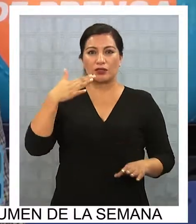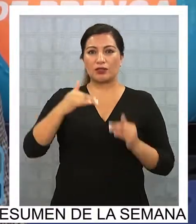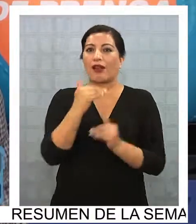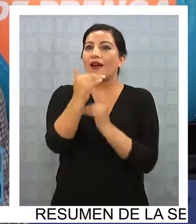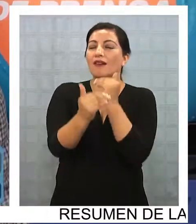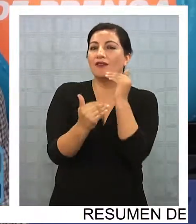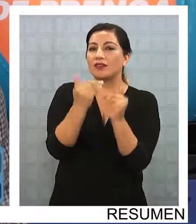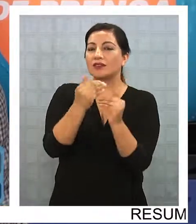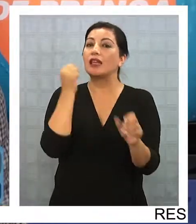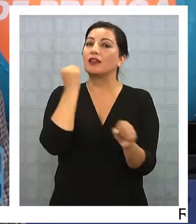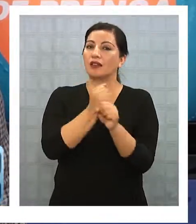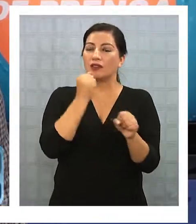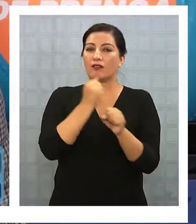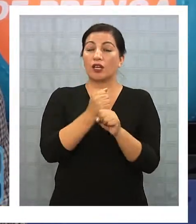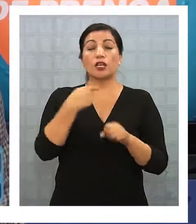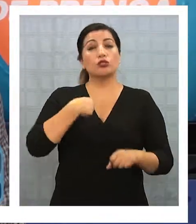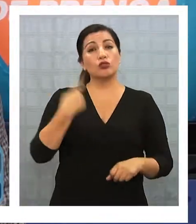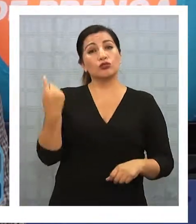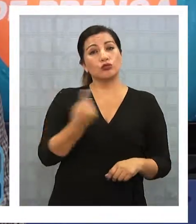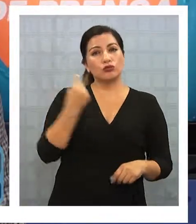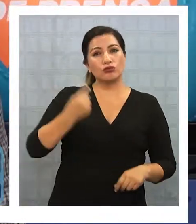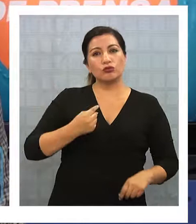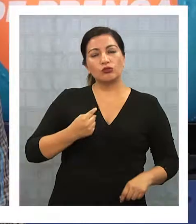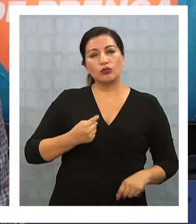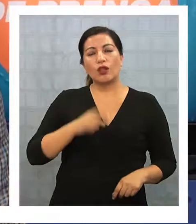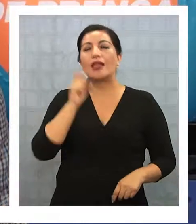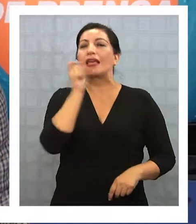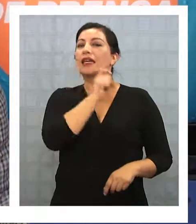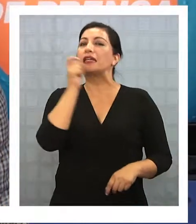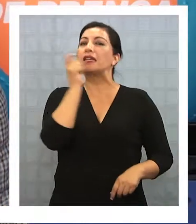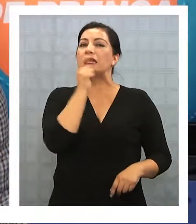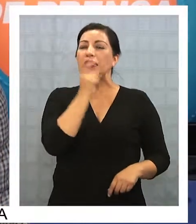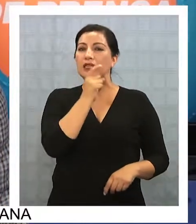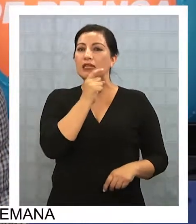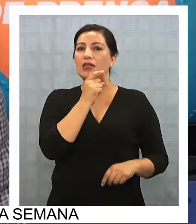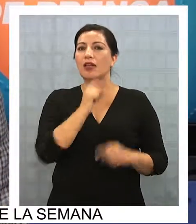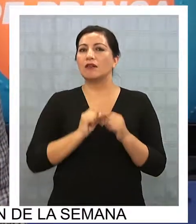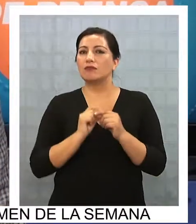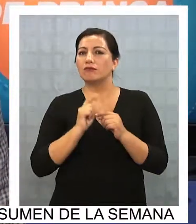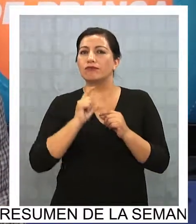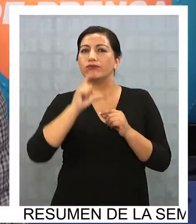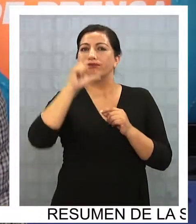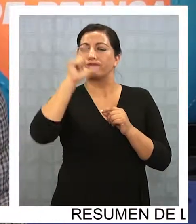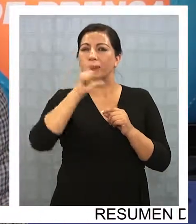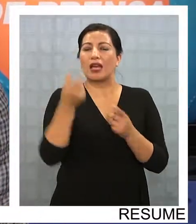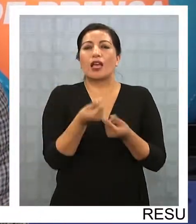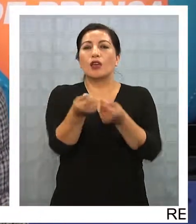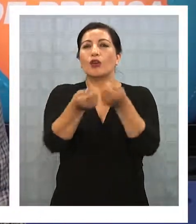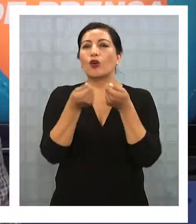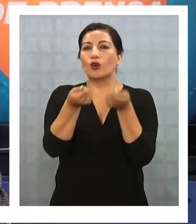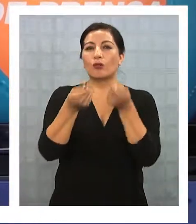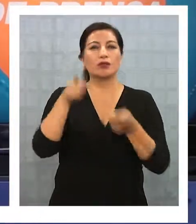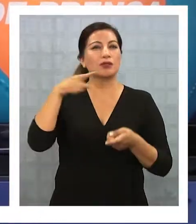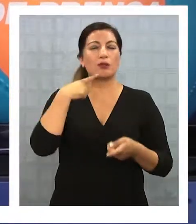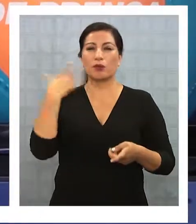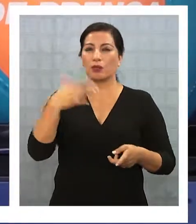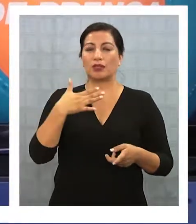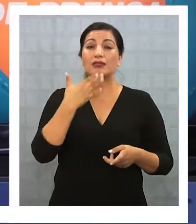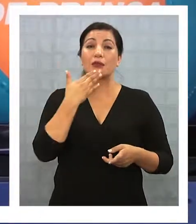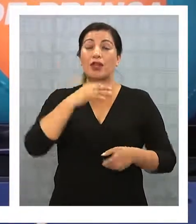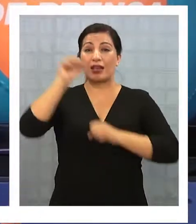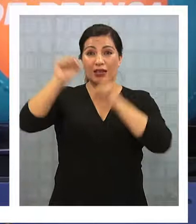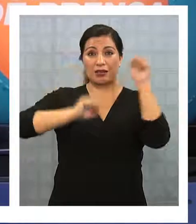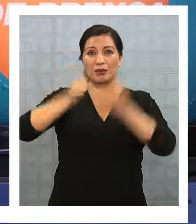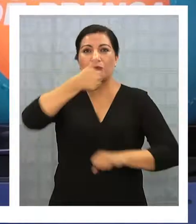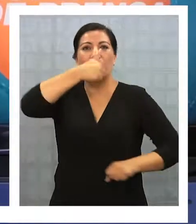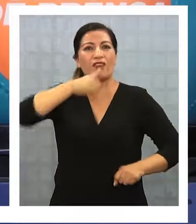al crecimiento económico del empleo yo creo que esa es la autocrítica que uno tiene que hacer el crecimiento económico es muy importante y aquí se satanizó el rol que puede jugar